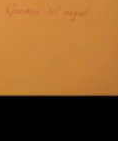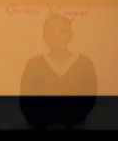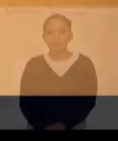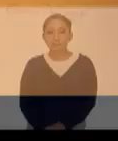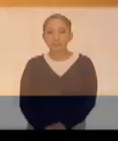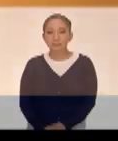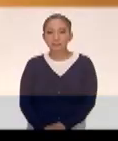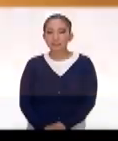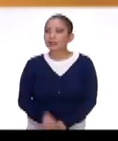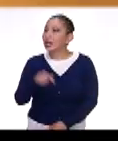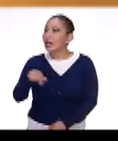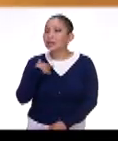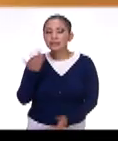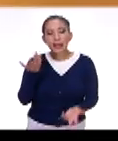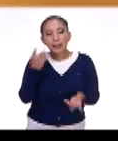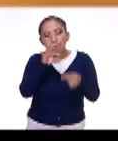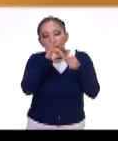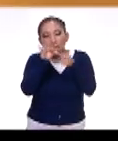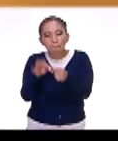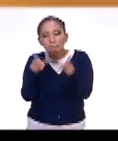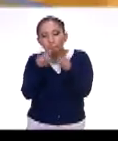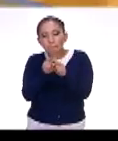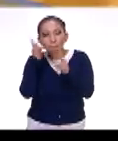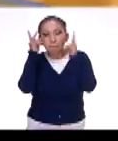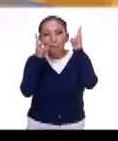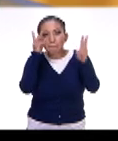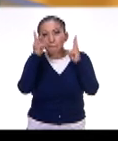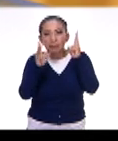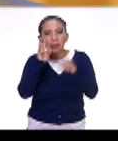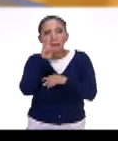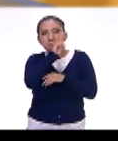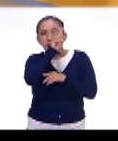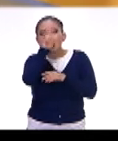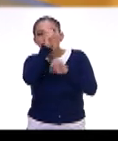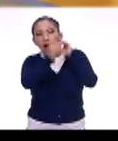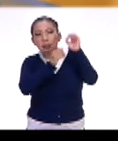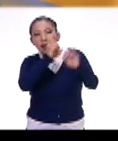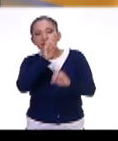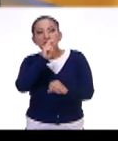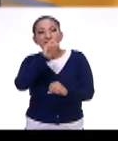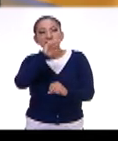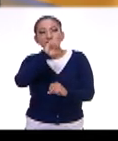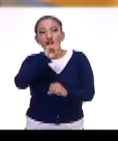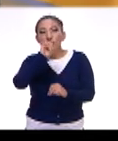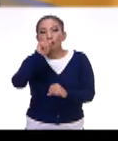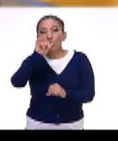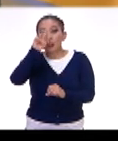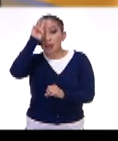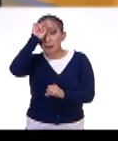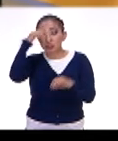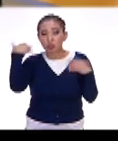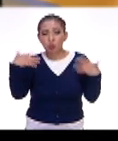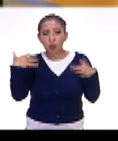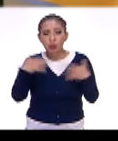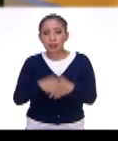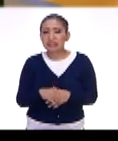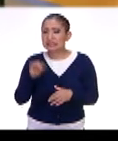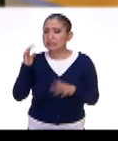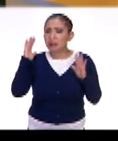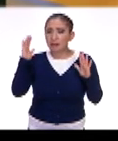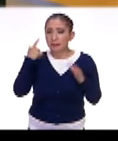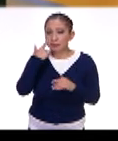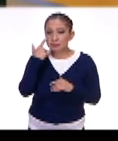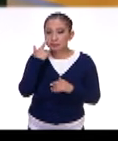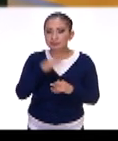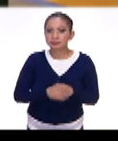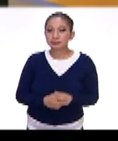Pues en este mini recorrido que hicimos, muy rápido, vi unas obras de Francisco Toledo de hormigas fabulosas. Sí, fabulosas.